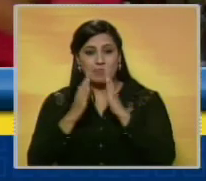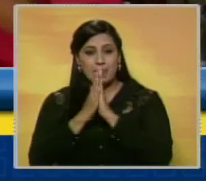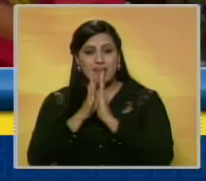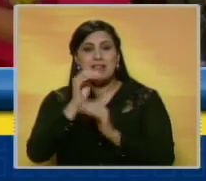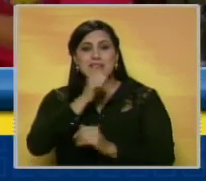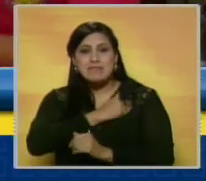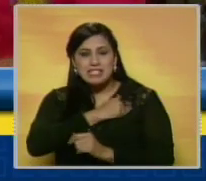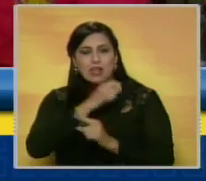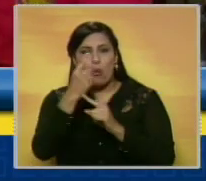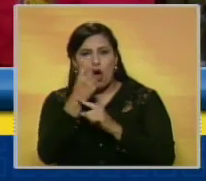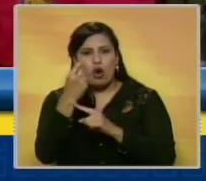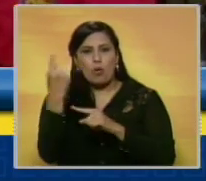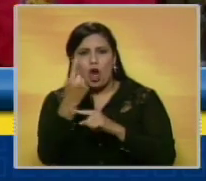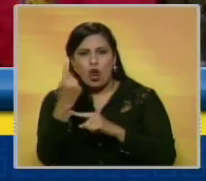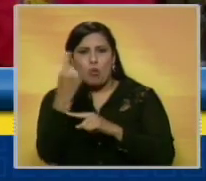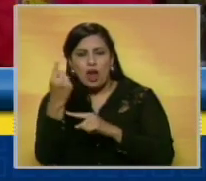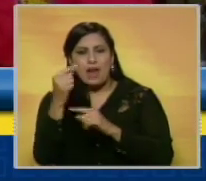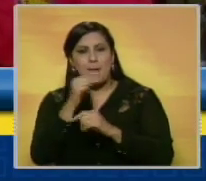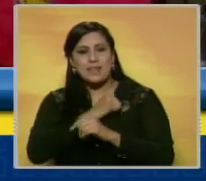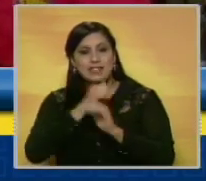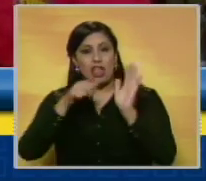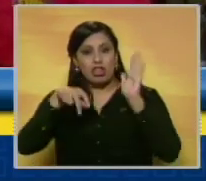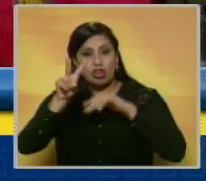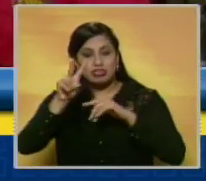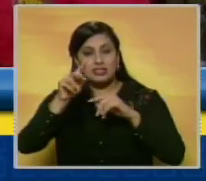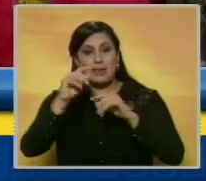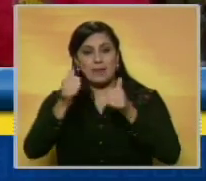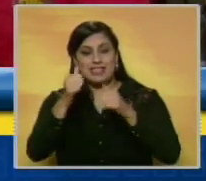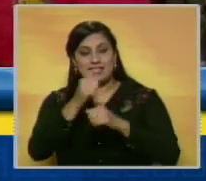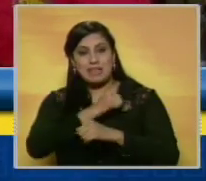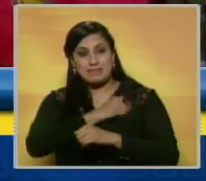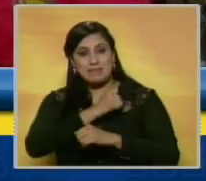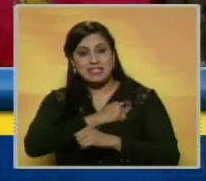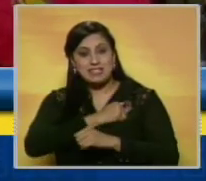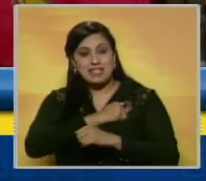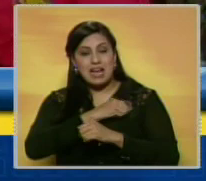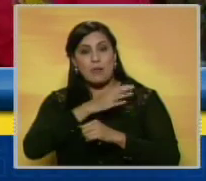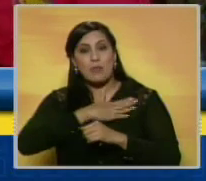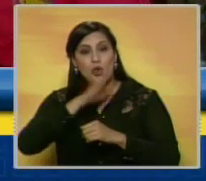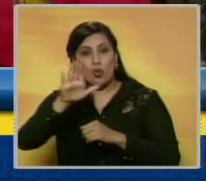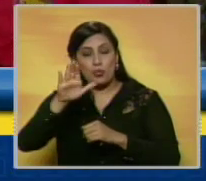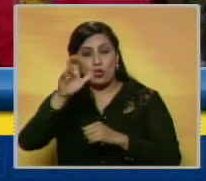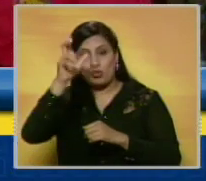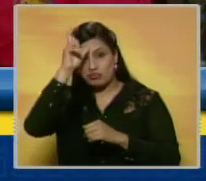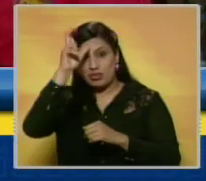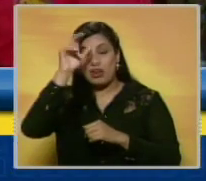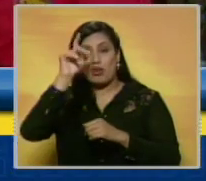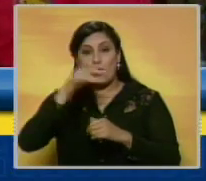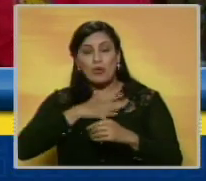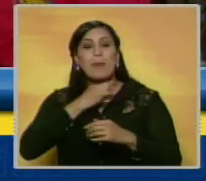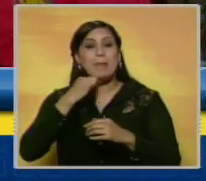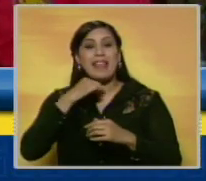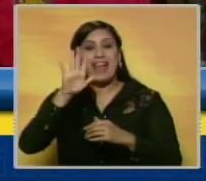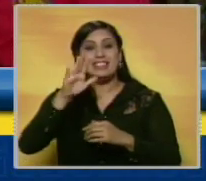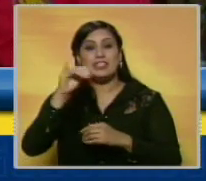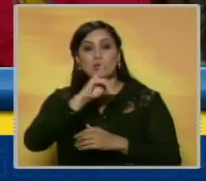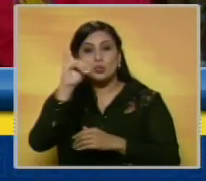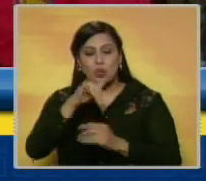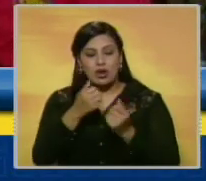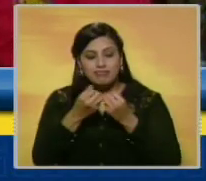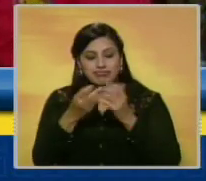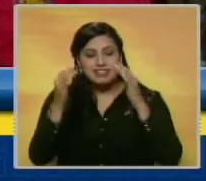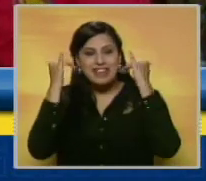Hay misa cada hora, ¿cierto padre? Después de las 12 que preside Monseñor Lique, el arzobispo de Coro, Zuliano también. Él abre